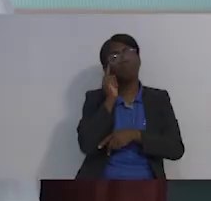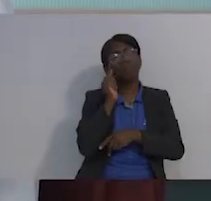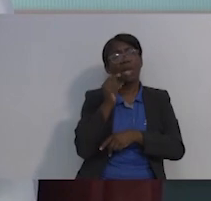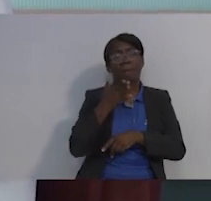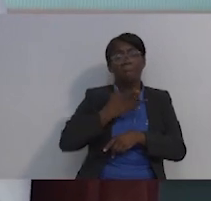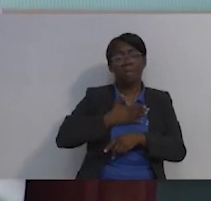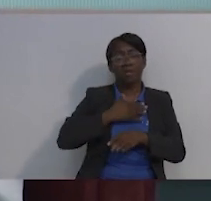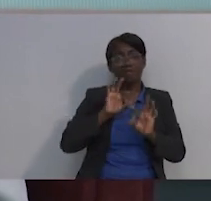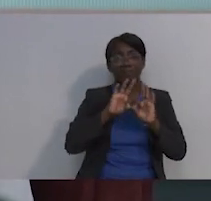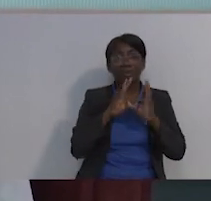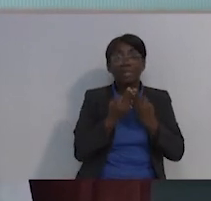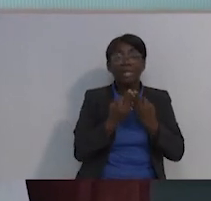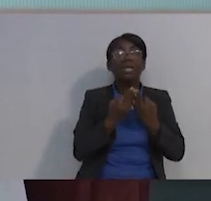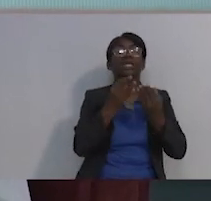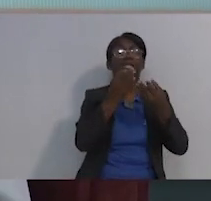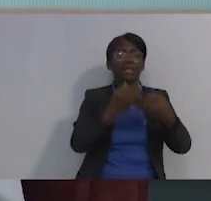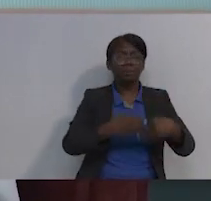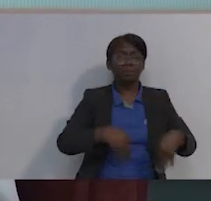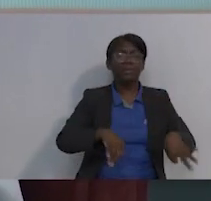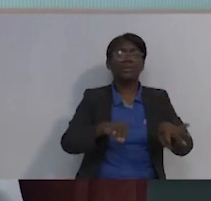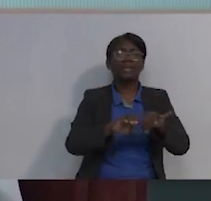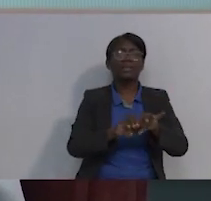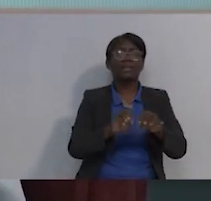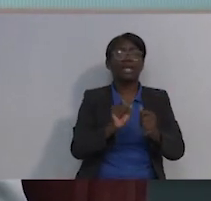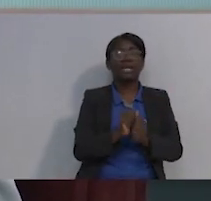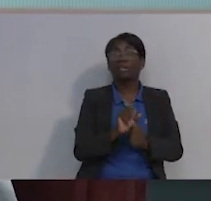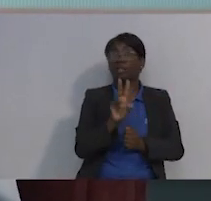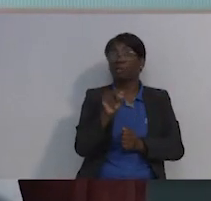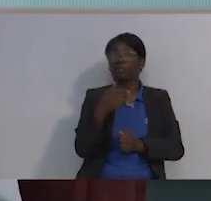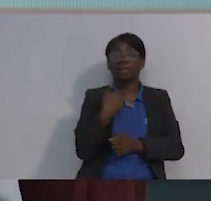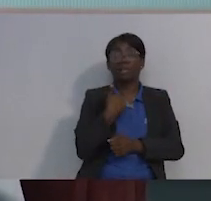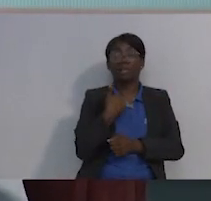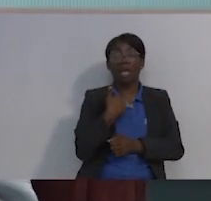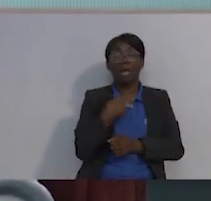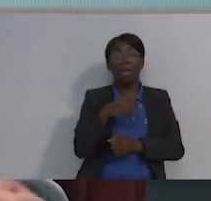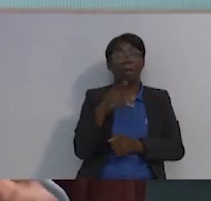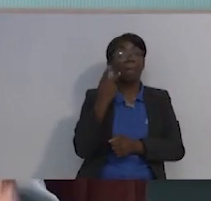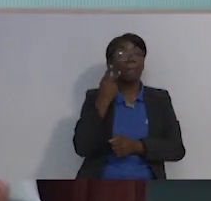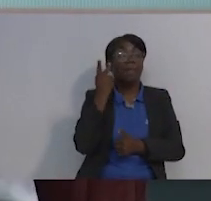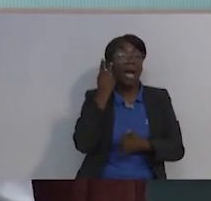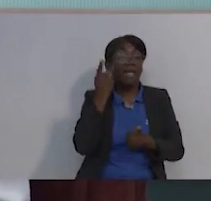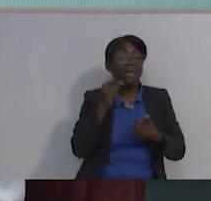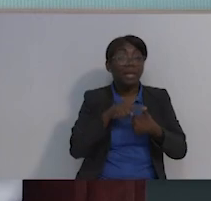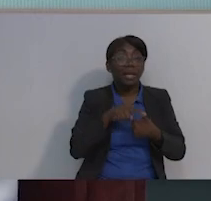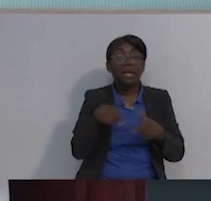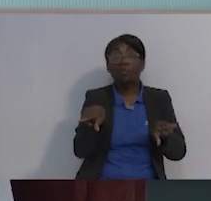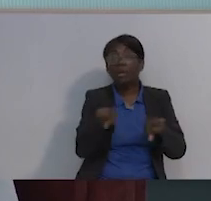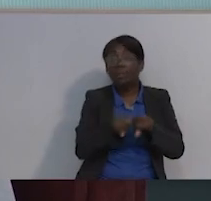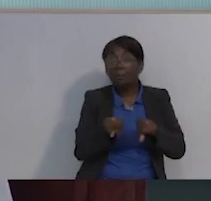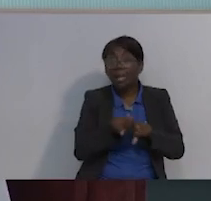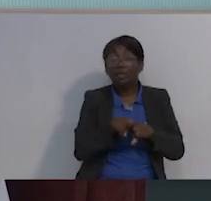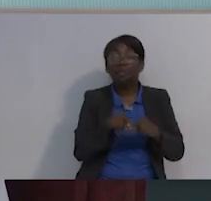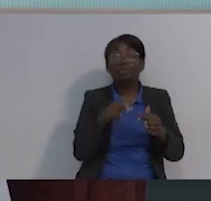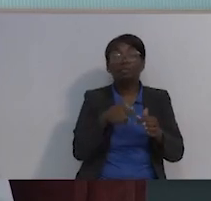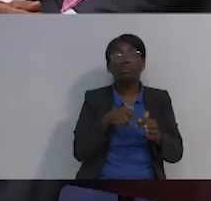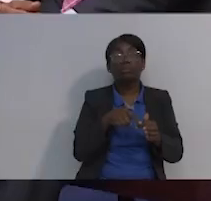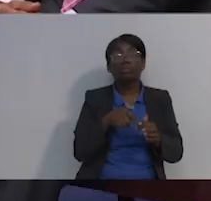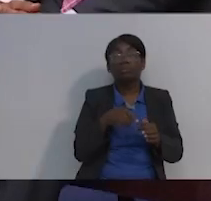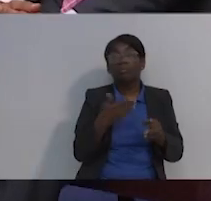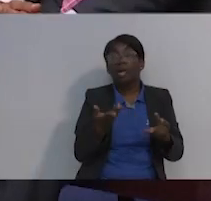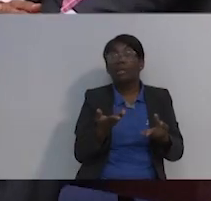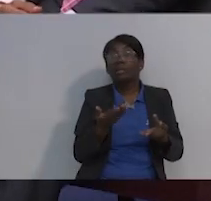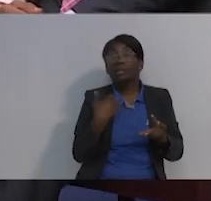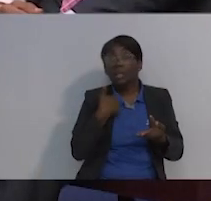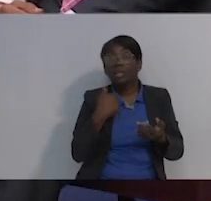padres o no tienes hermanos, pues entonces tienes amigos, tienes unos vecinos que probablemente te adoran o compañeros de